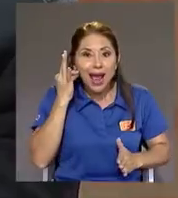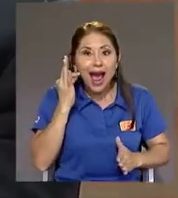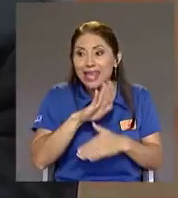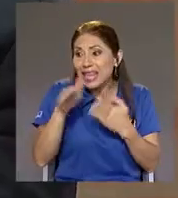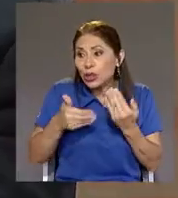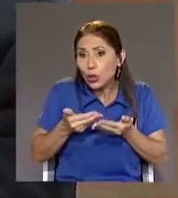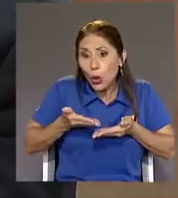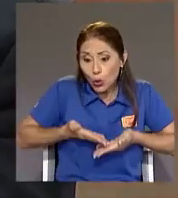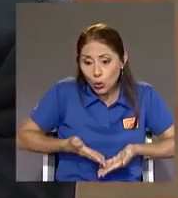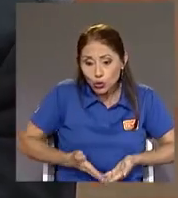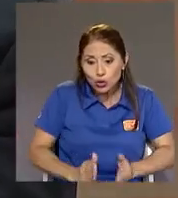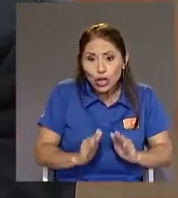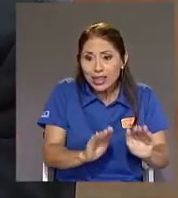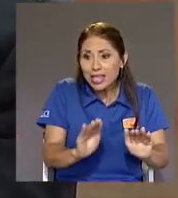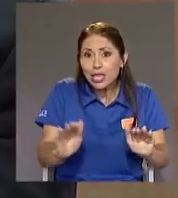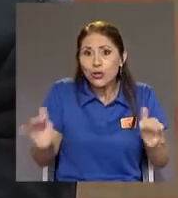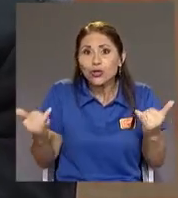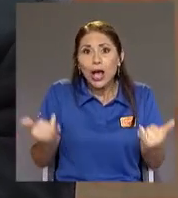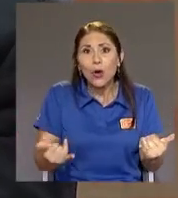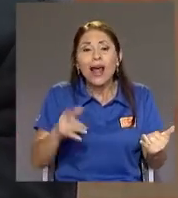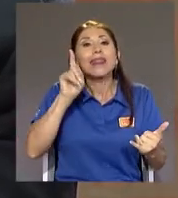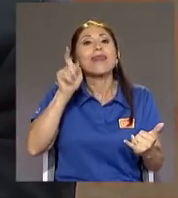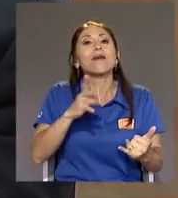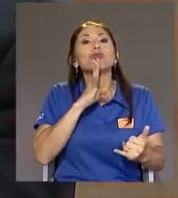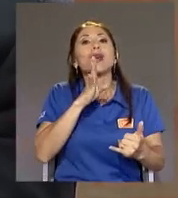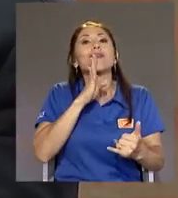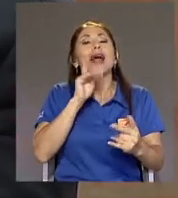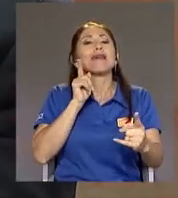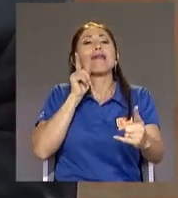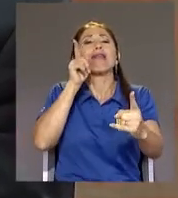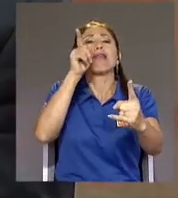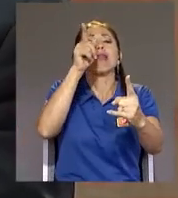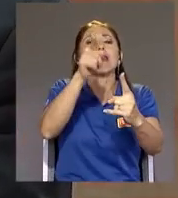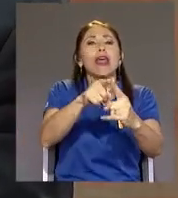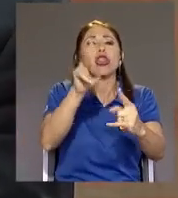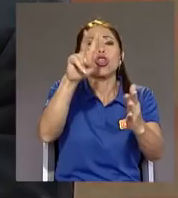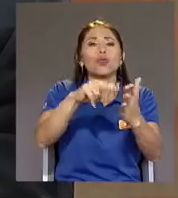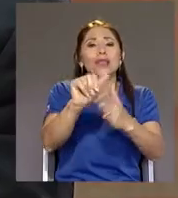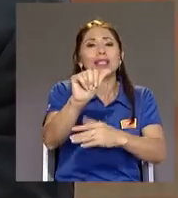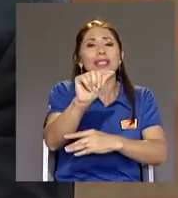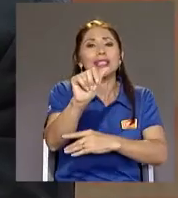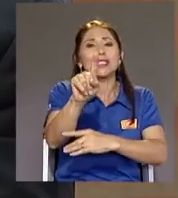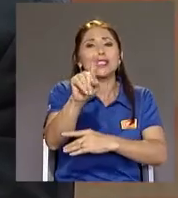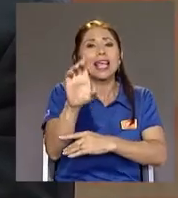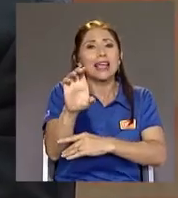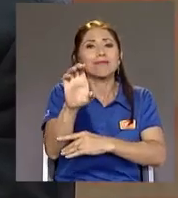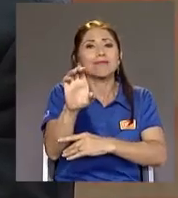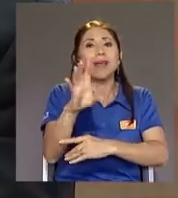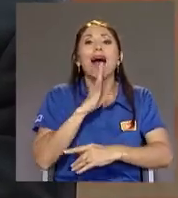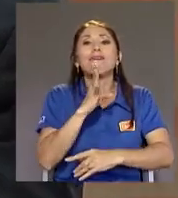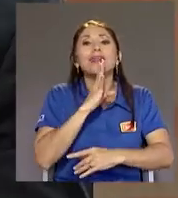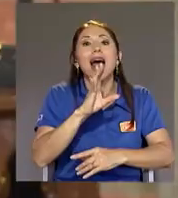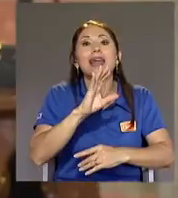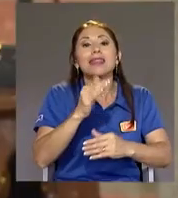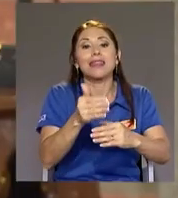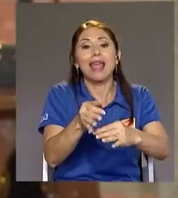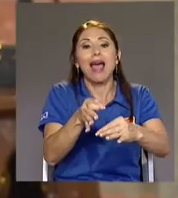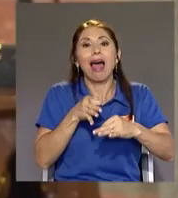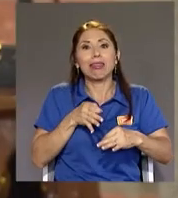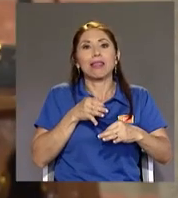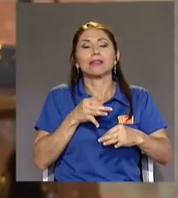Tenemos que hablar Del año 2100 Hablar de cualquier otra fecha Sería absolutamente Iresponsable Claro Y